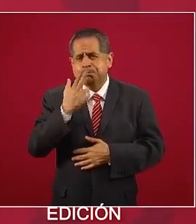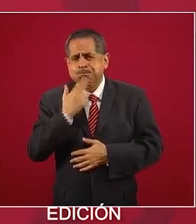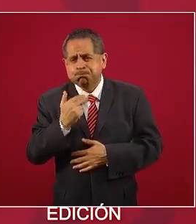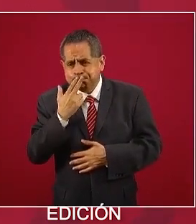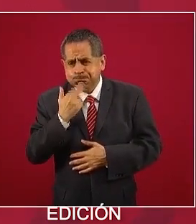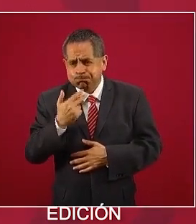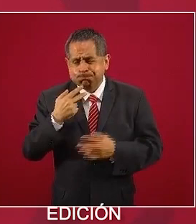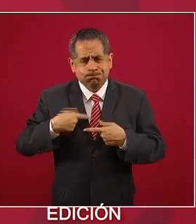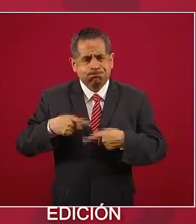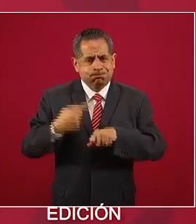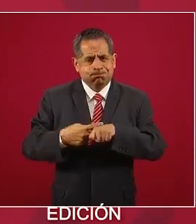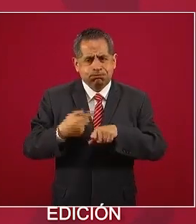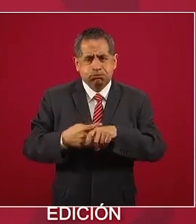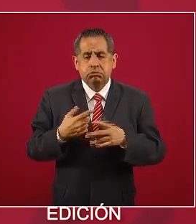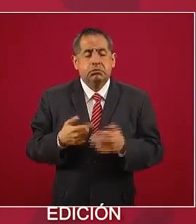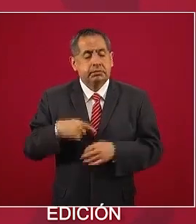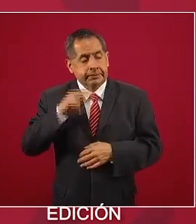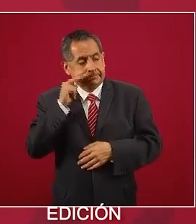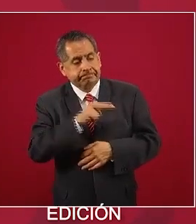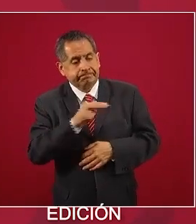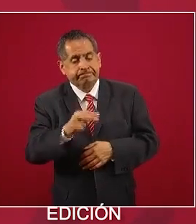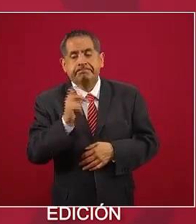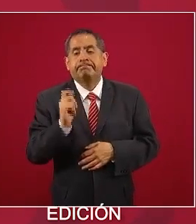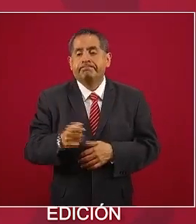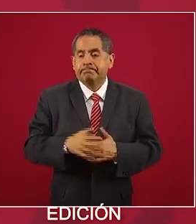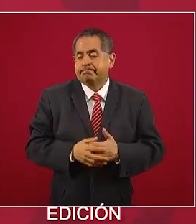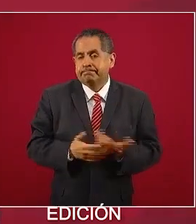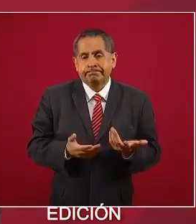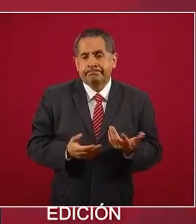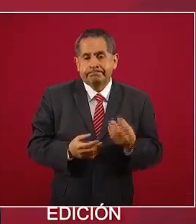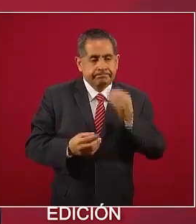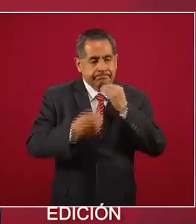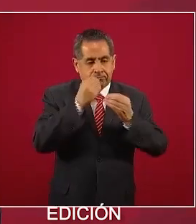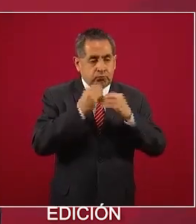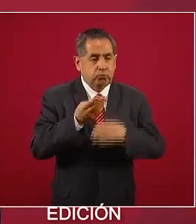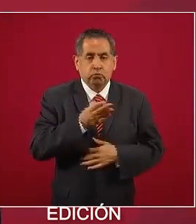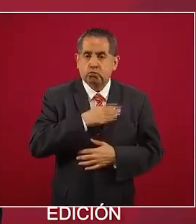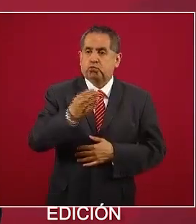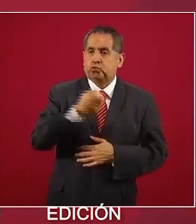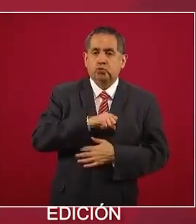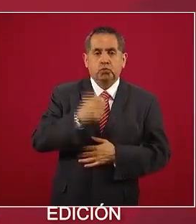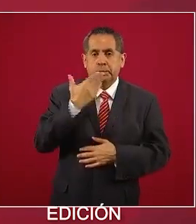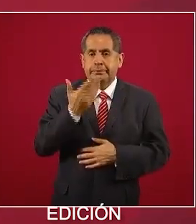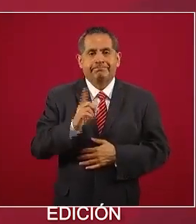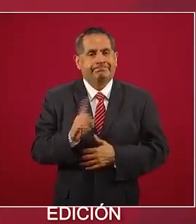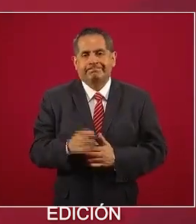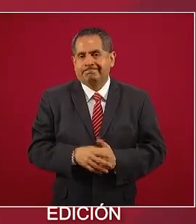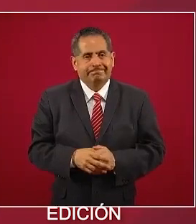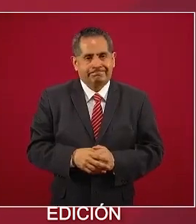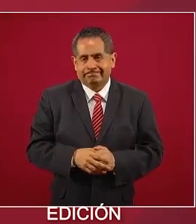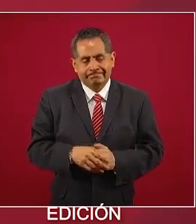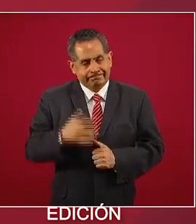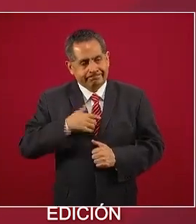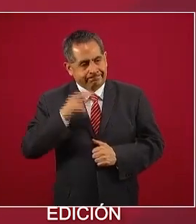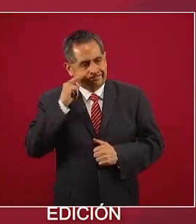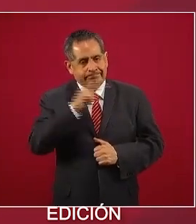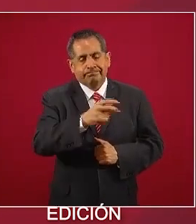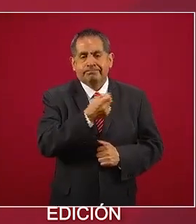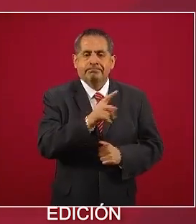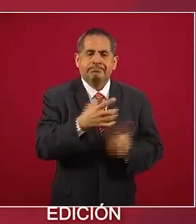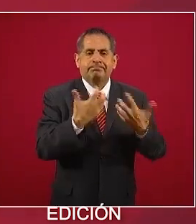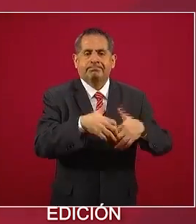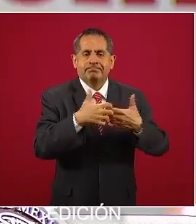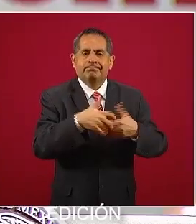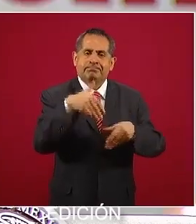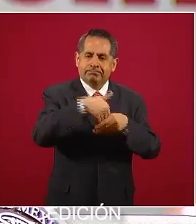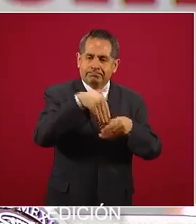lo que encontramos al paso por mucho son productos no saludables. Y hemos destacado los productos industrializados,